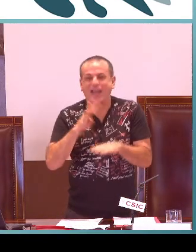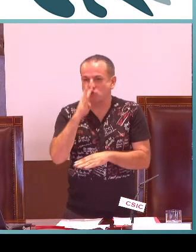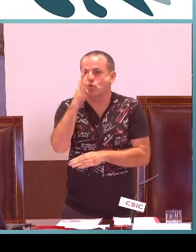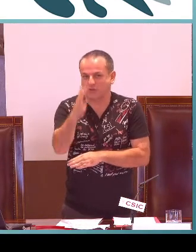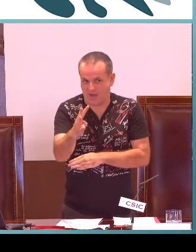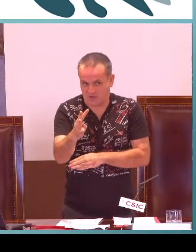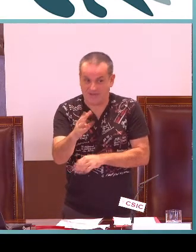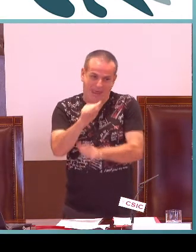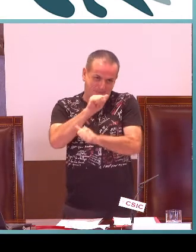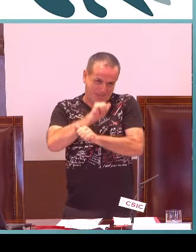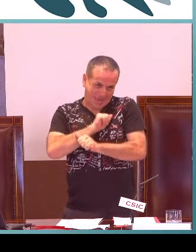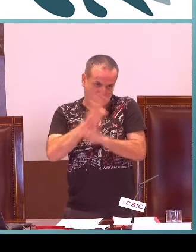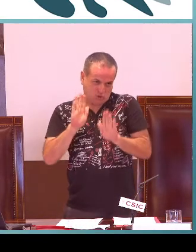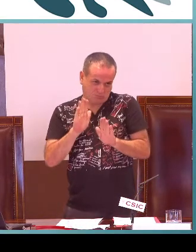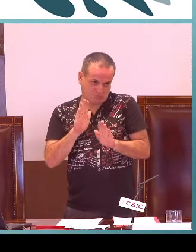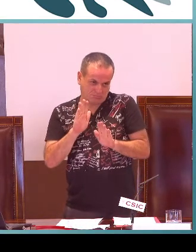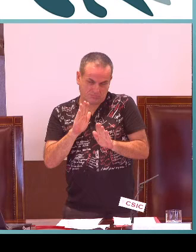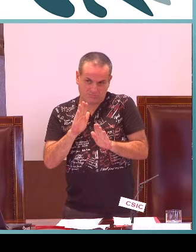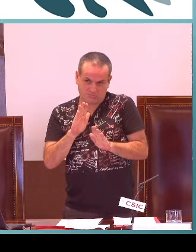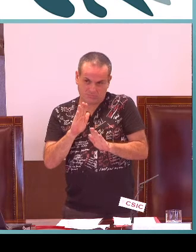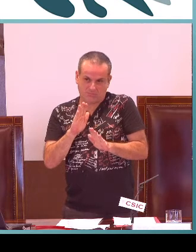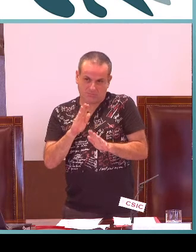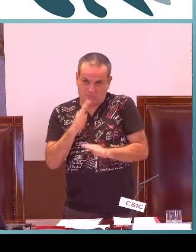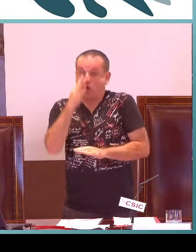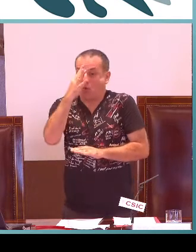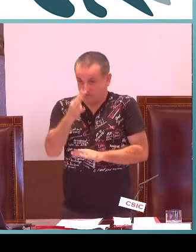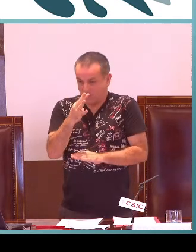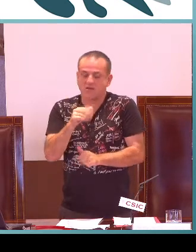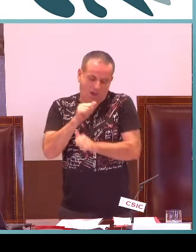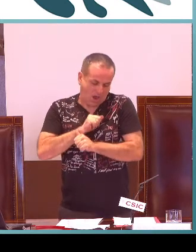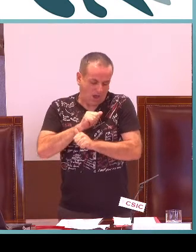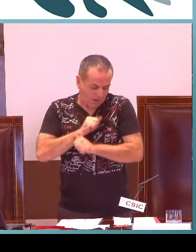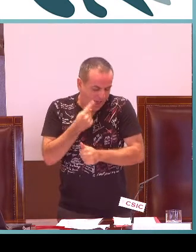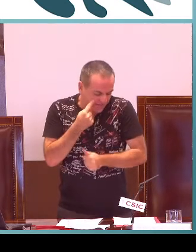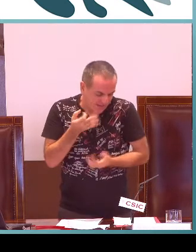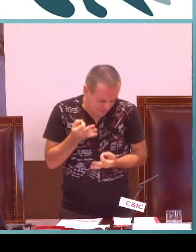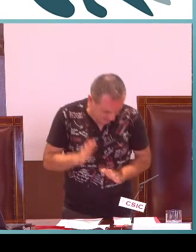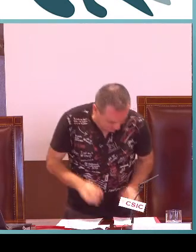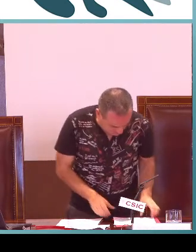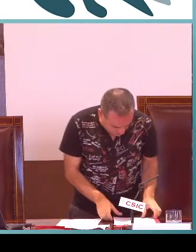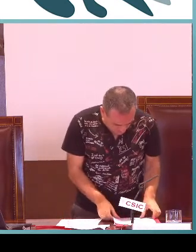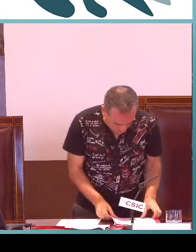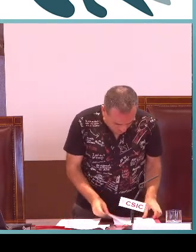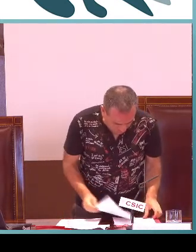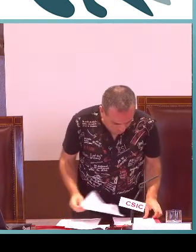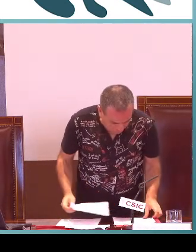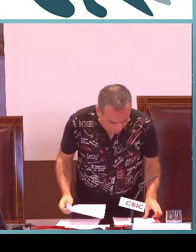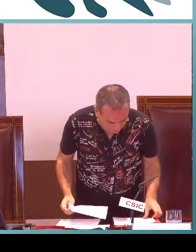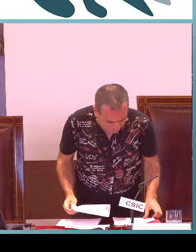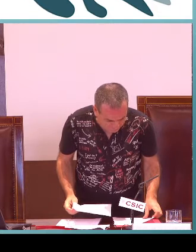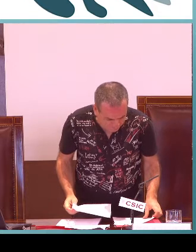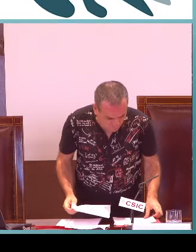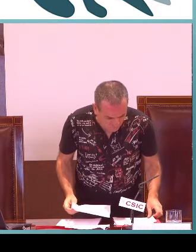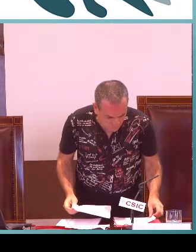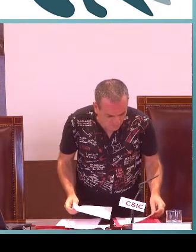Para la ESO. Para que dentro de... Para los cuatro años de secundaria. Y a ver qué pasa. Esperemos que